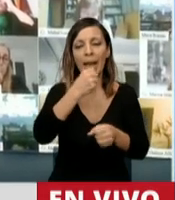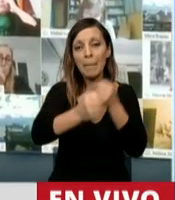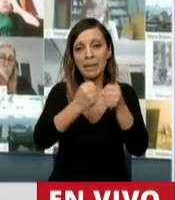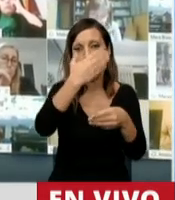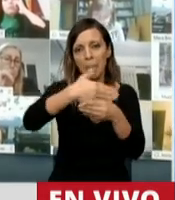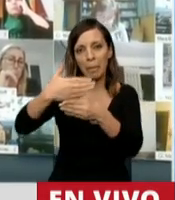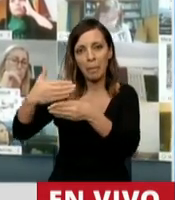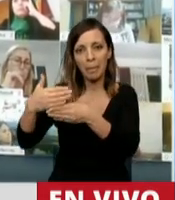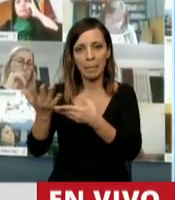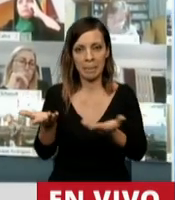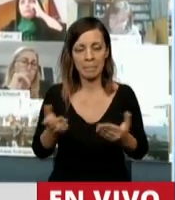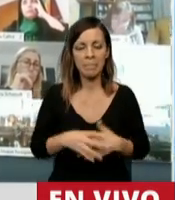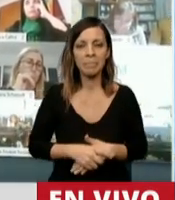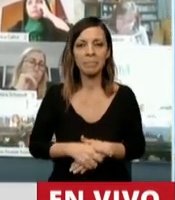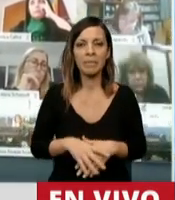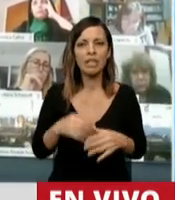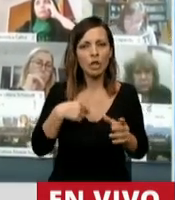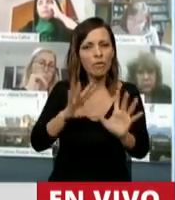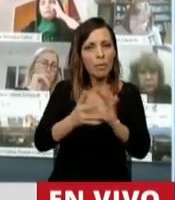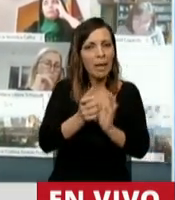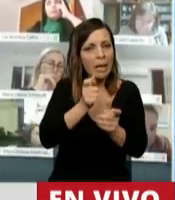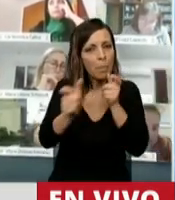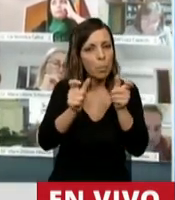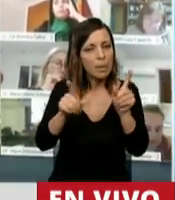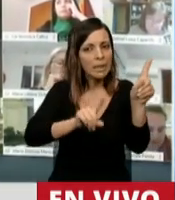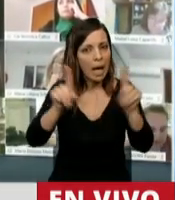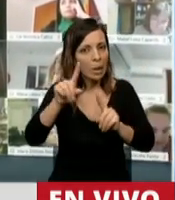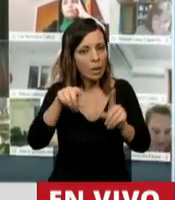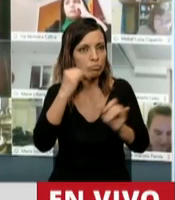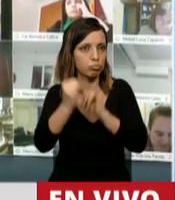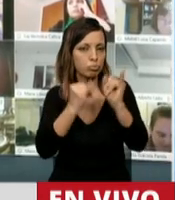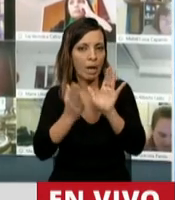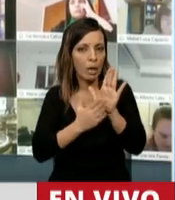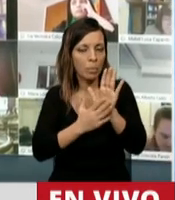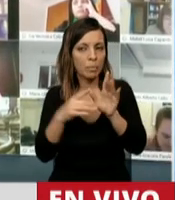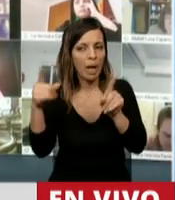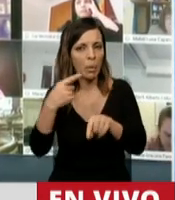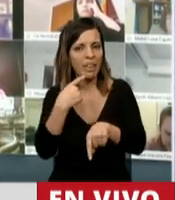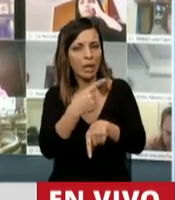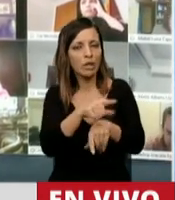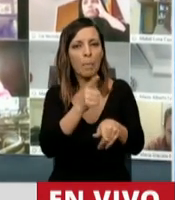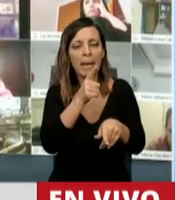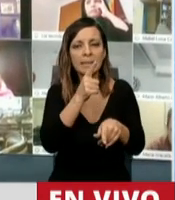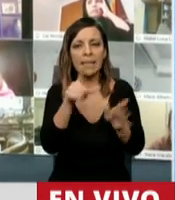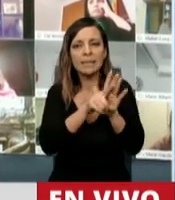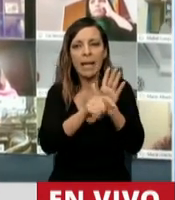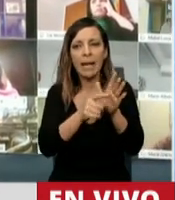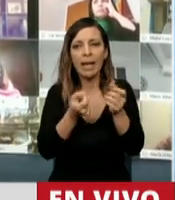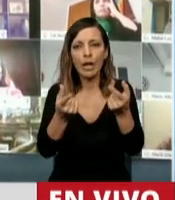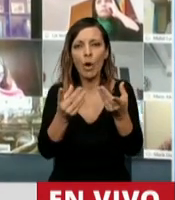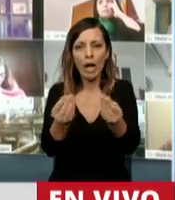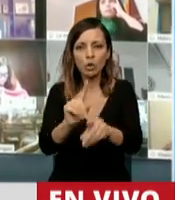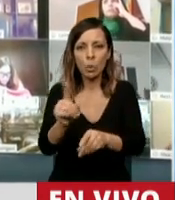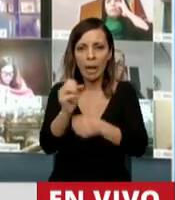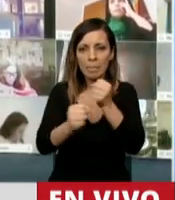contestar algunos argumentos que señalaron que este proyecto tenía un sesgo anti-empresa y que el gobierno tiene un sesgo anti